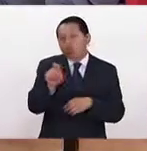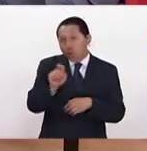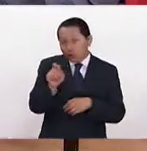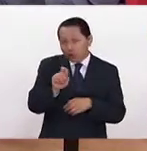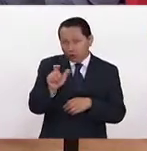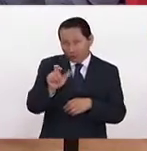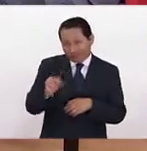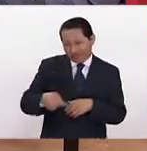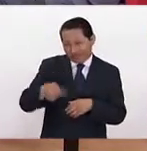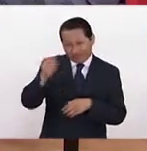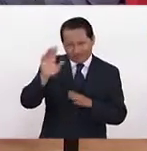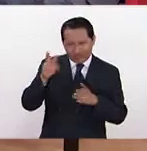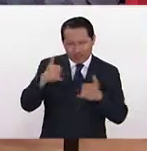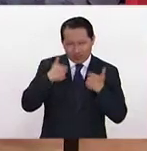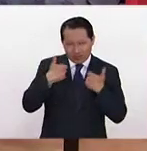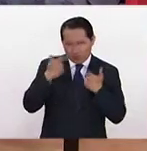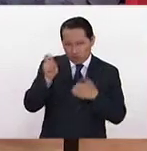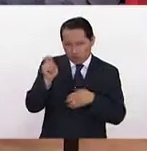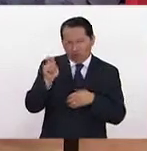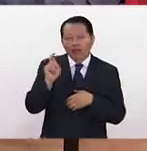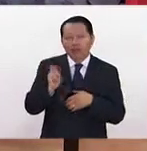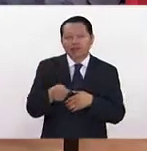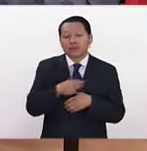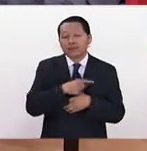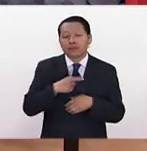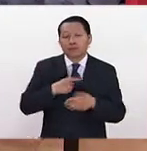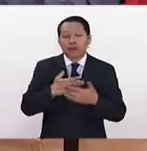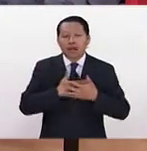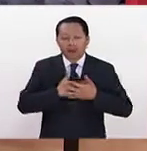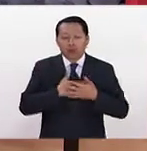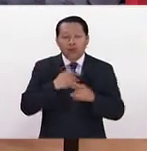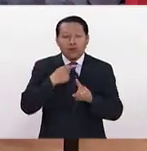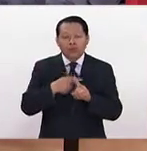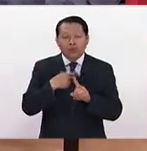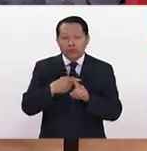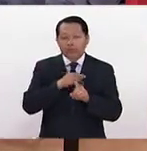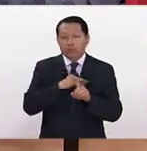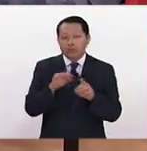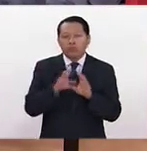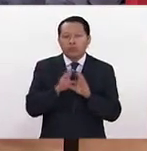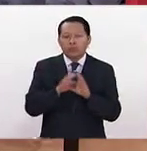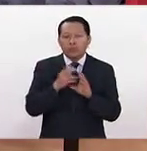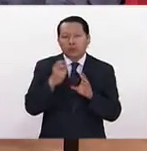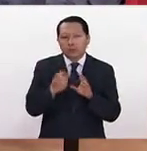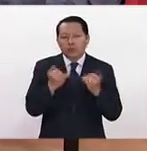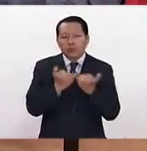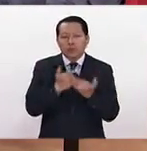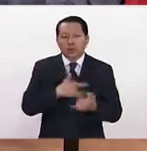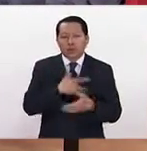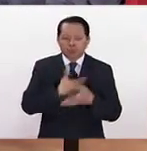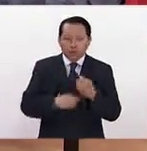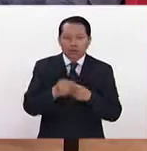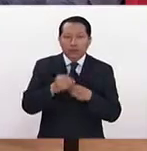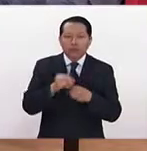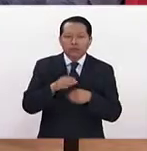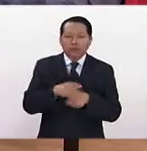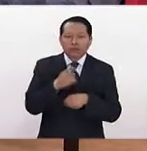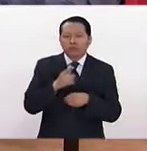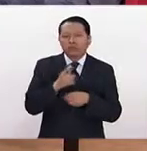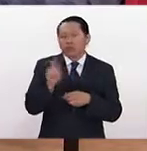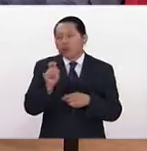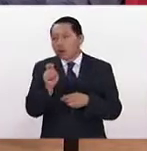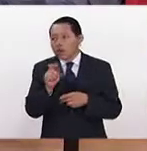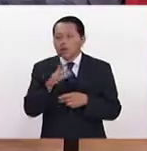también es muy importante que la generación de un amor positivo se dé a partir precisamente de la buena empatía, no nada más andar por andar o andar